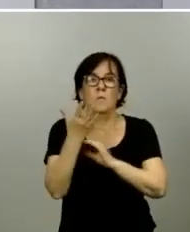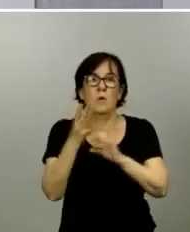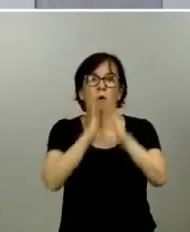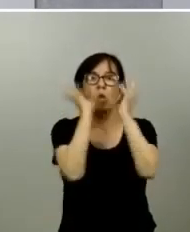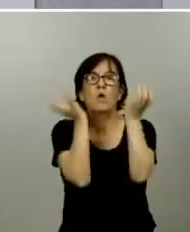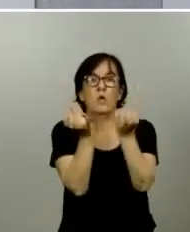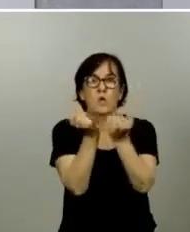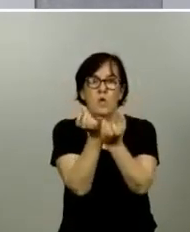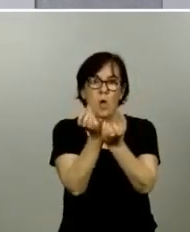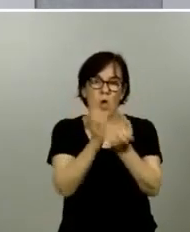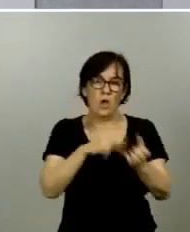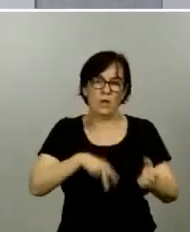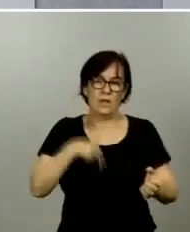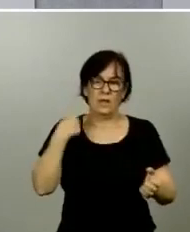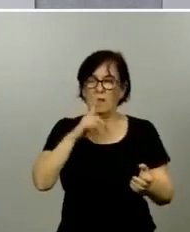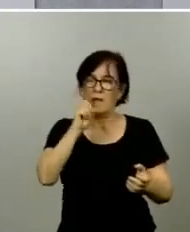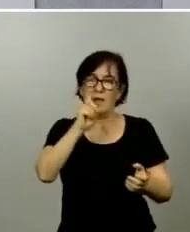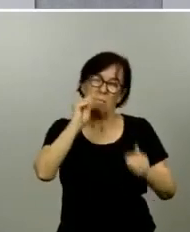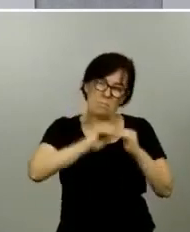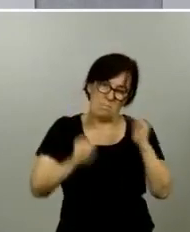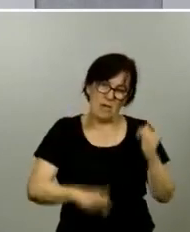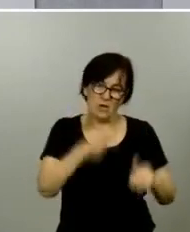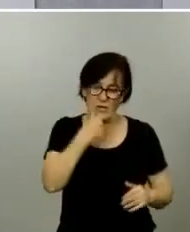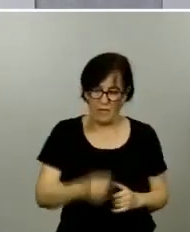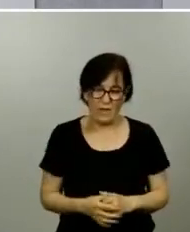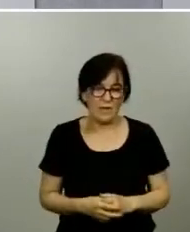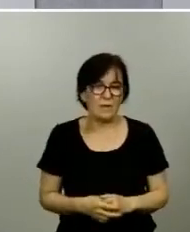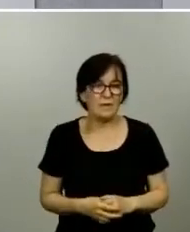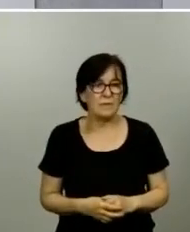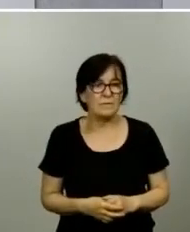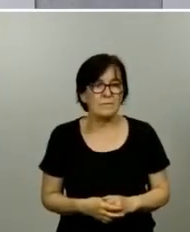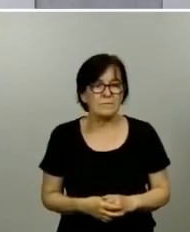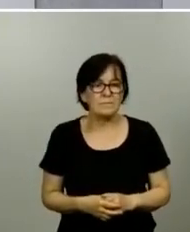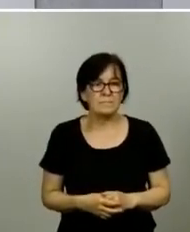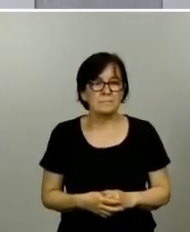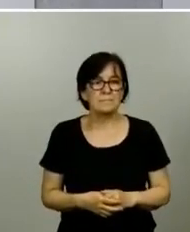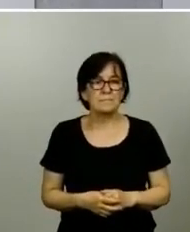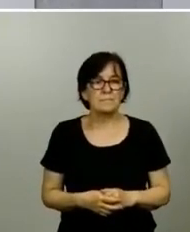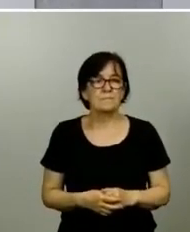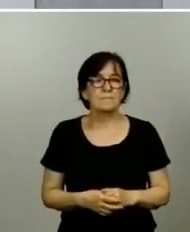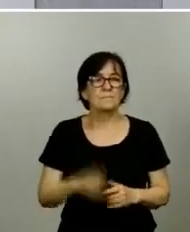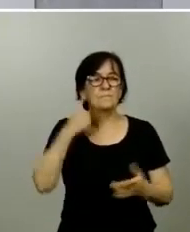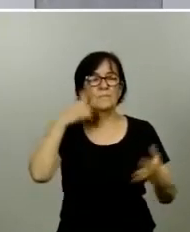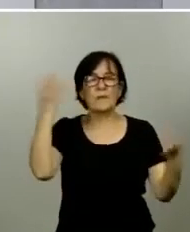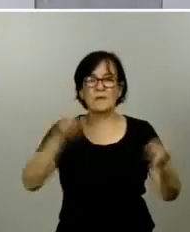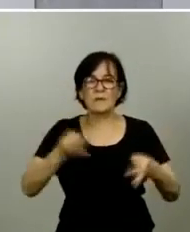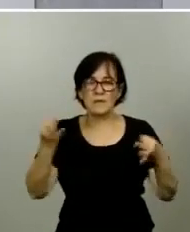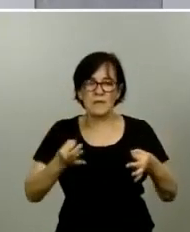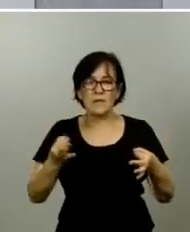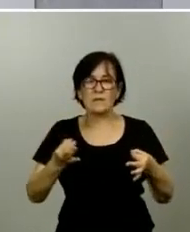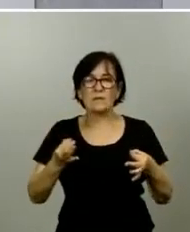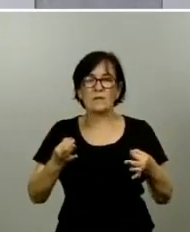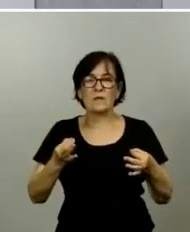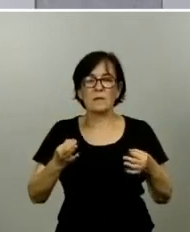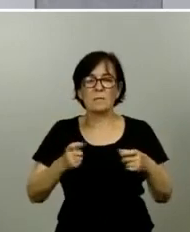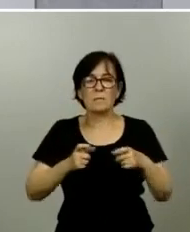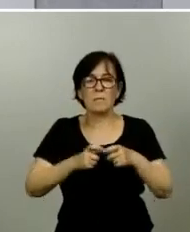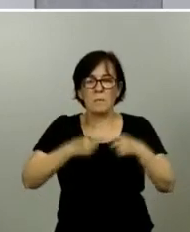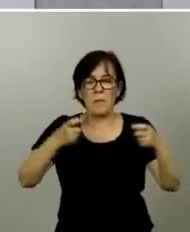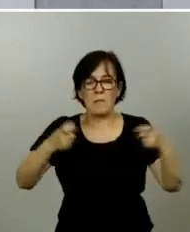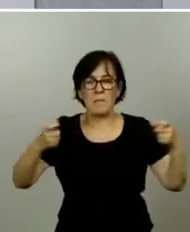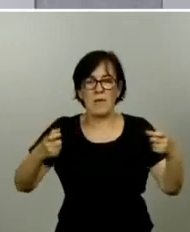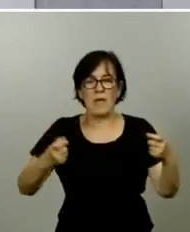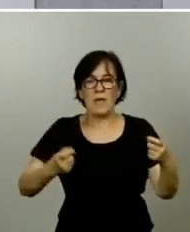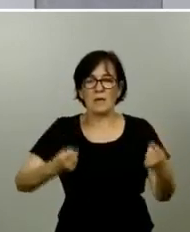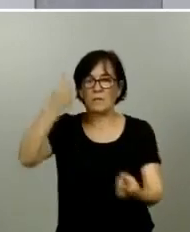menos fácil sí que sigue manteniéndose el riesgo de incrementos de casos puntuales a